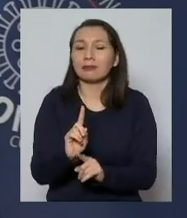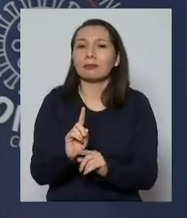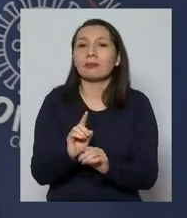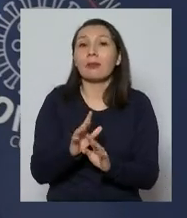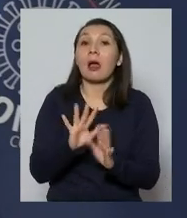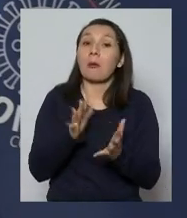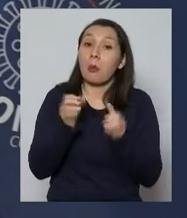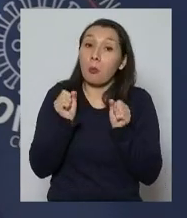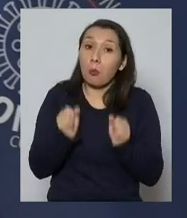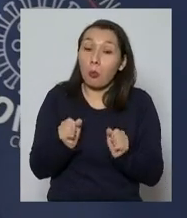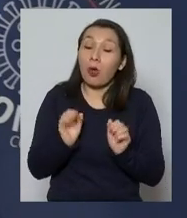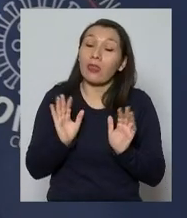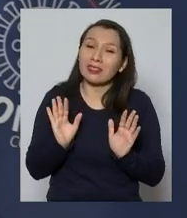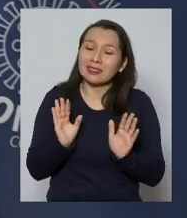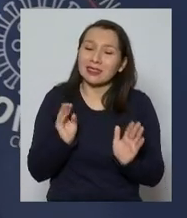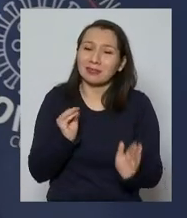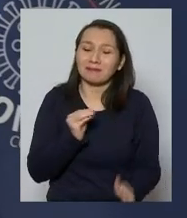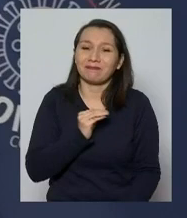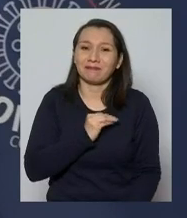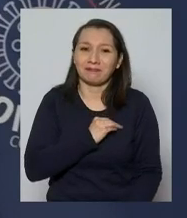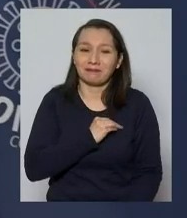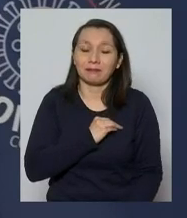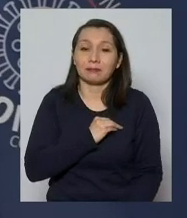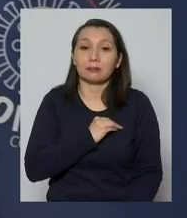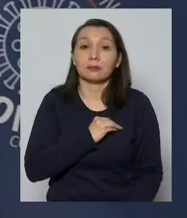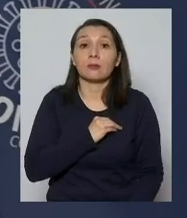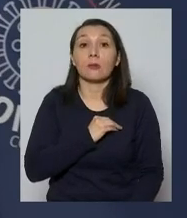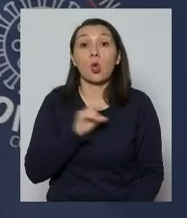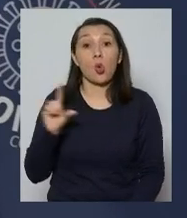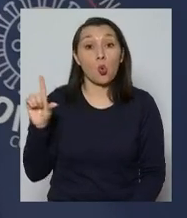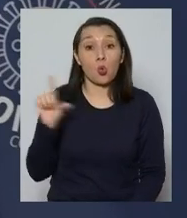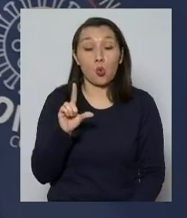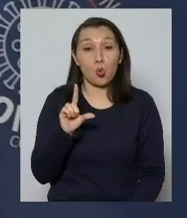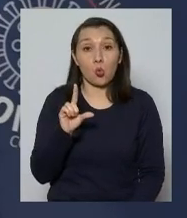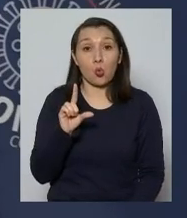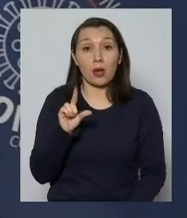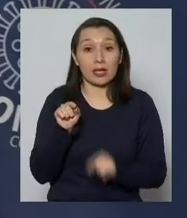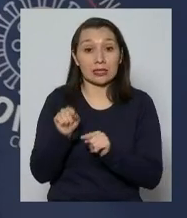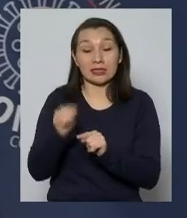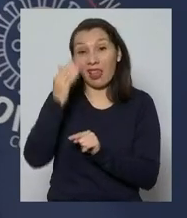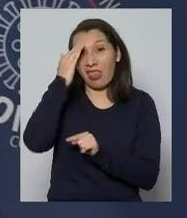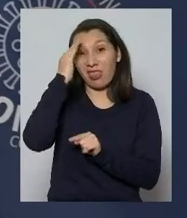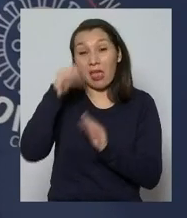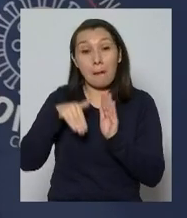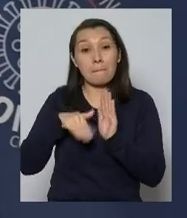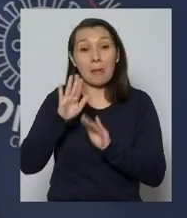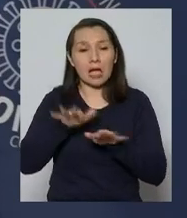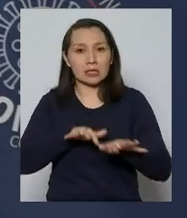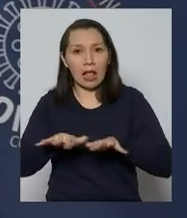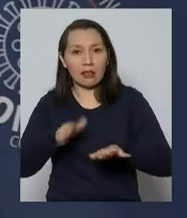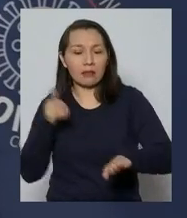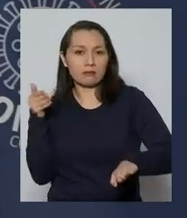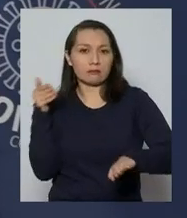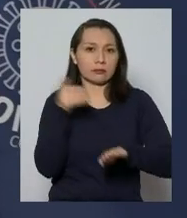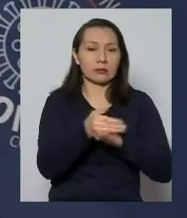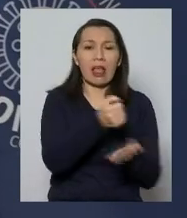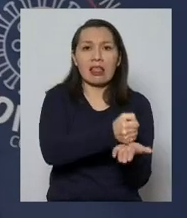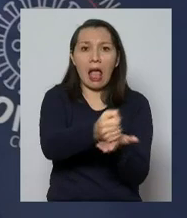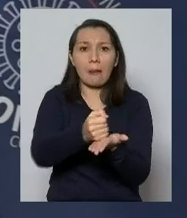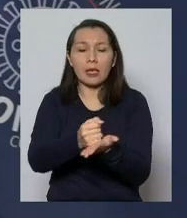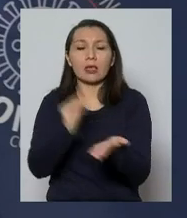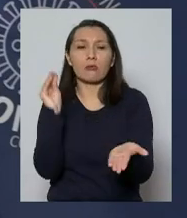lo más probable desgraciadamente que siendo el lunes el día de mayor actividad de